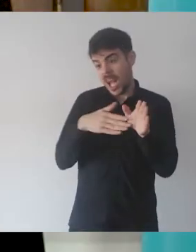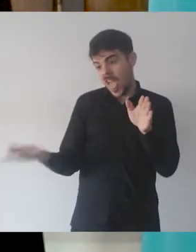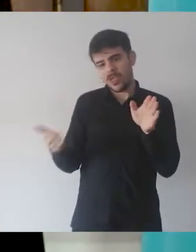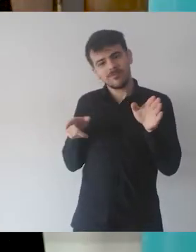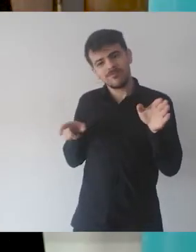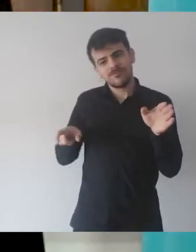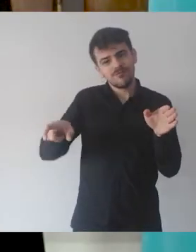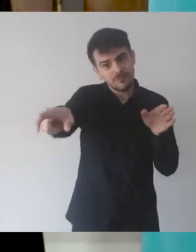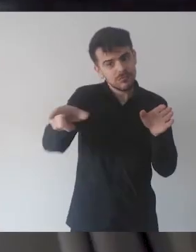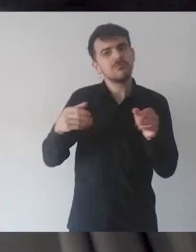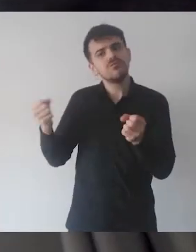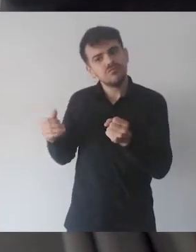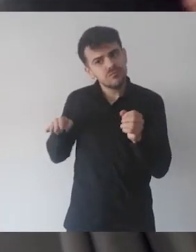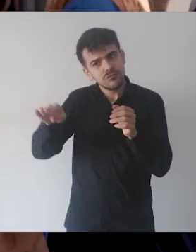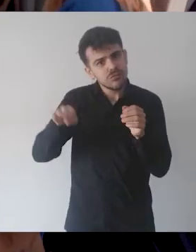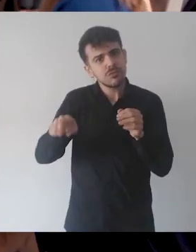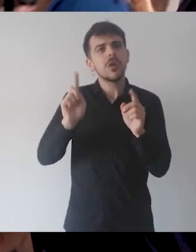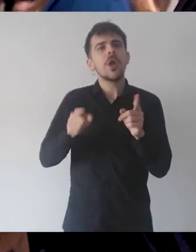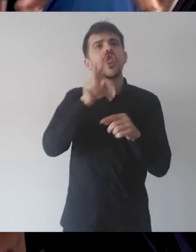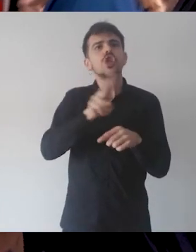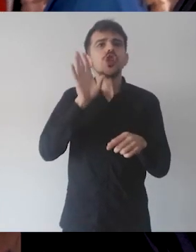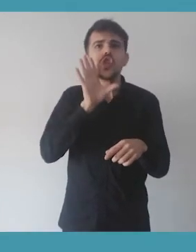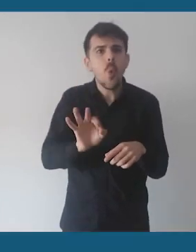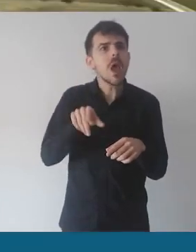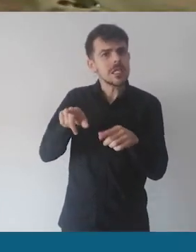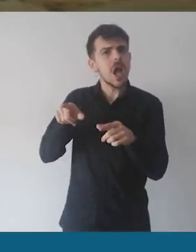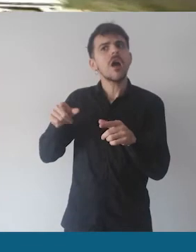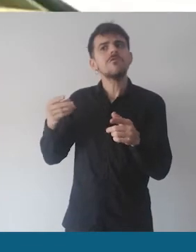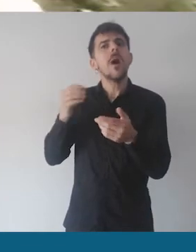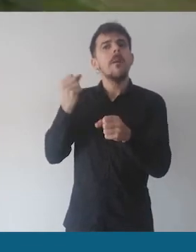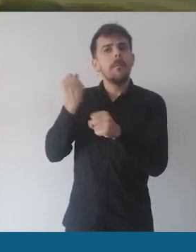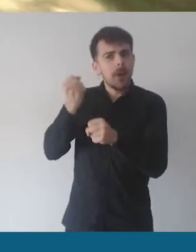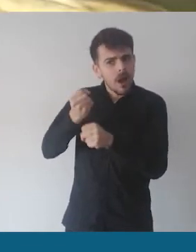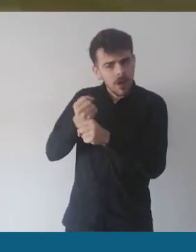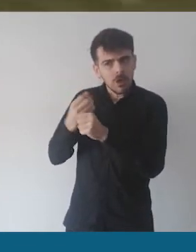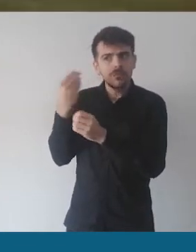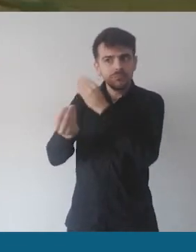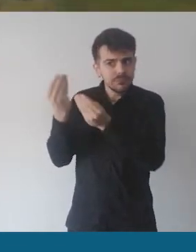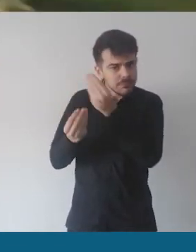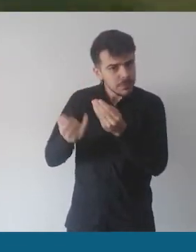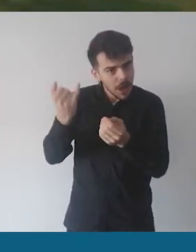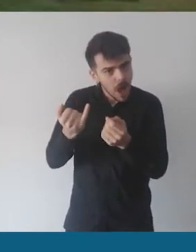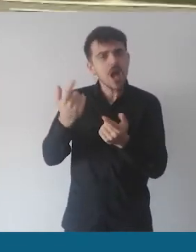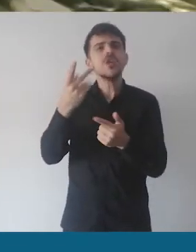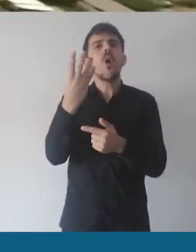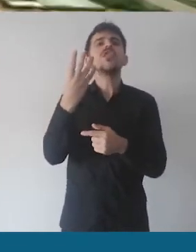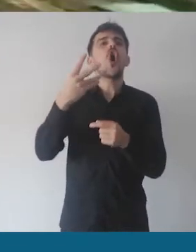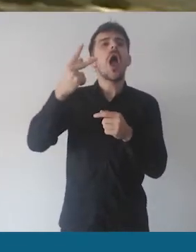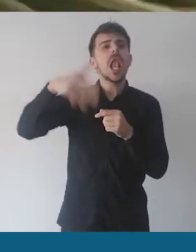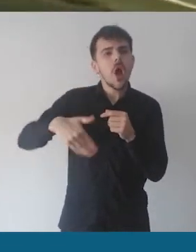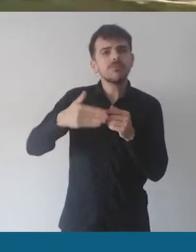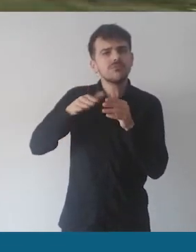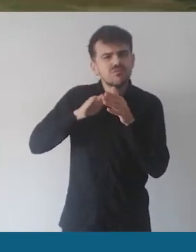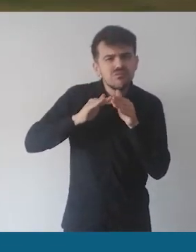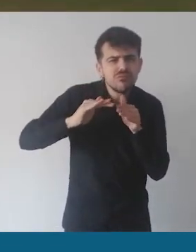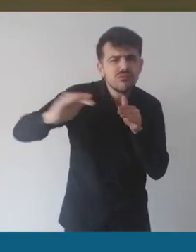250 puestos de trabajo en forma directa. En pocos días se firmará el contrato para iniciar los trabajos. Esto implica poder cumplir con un